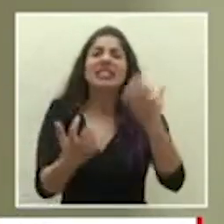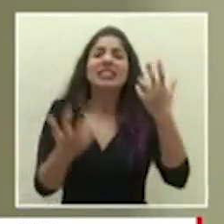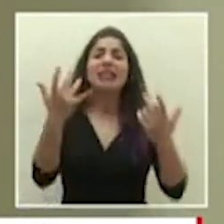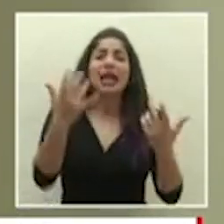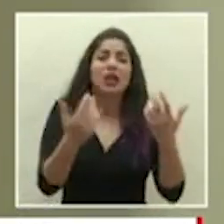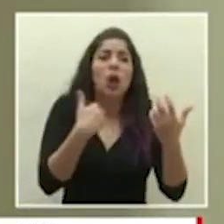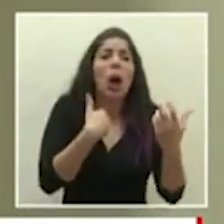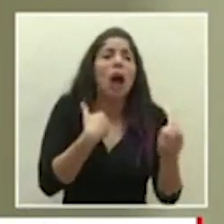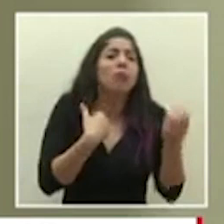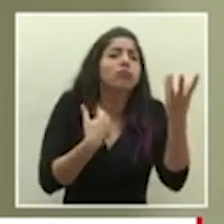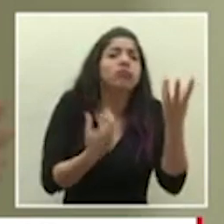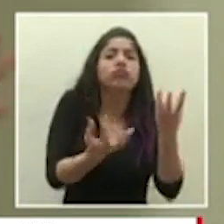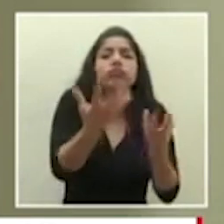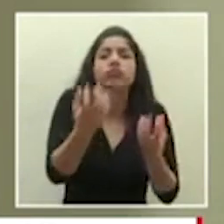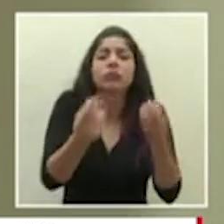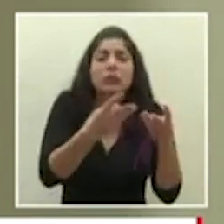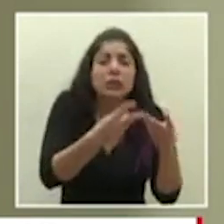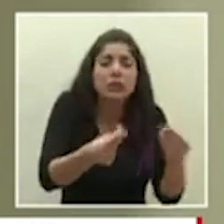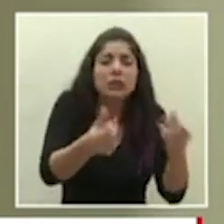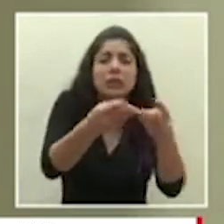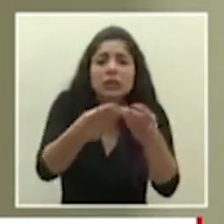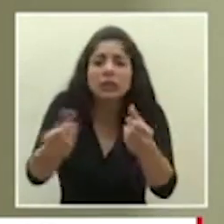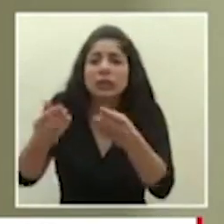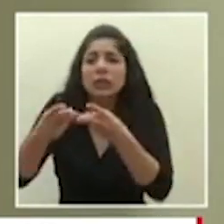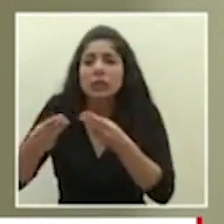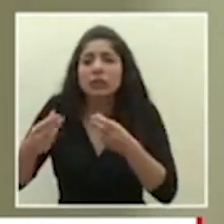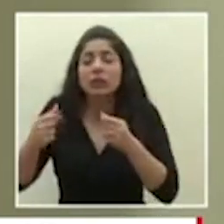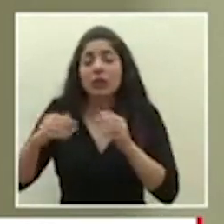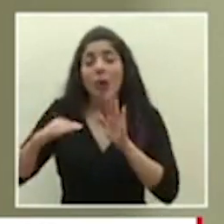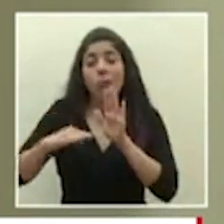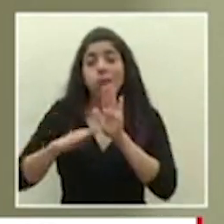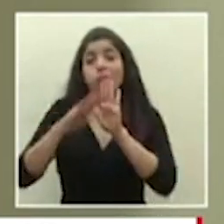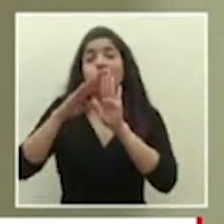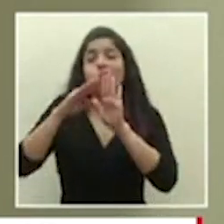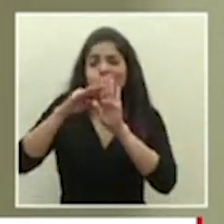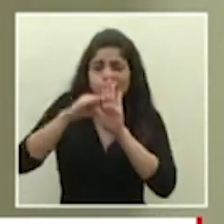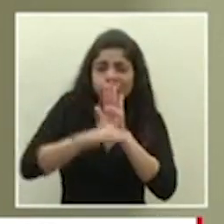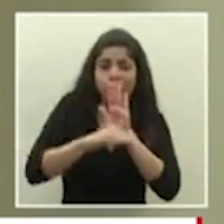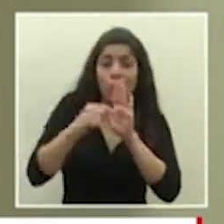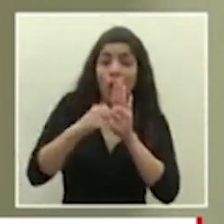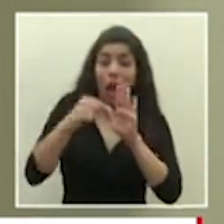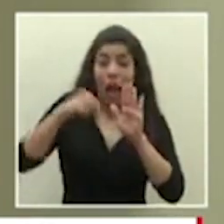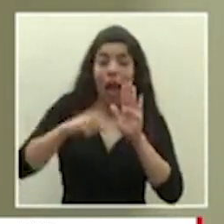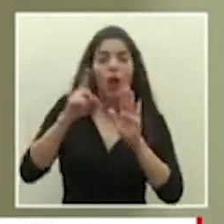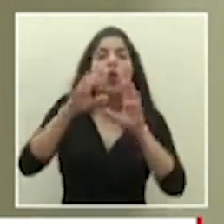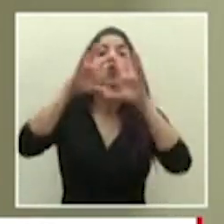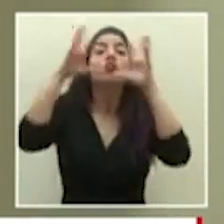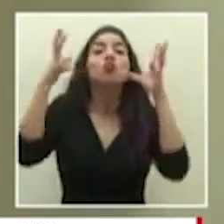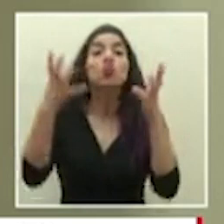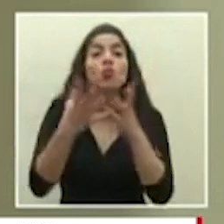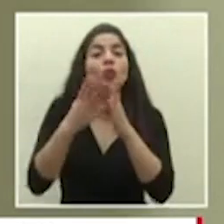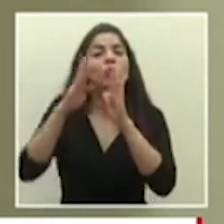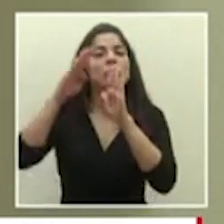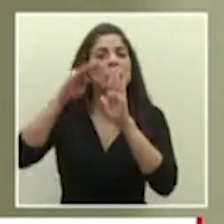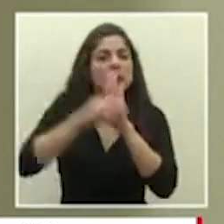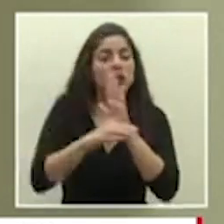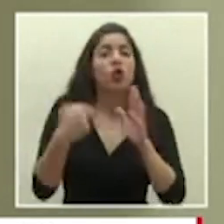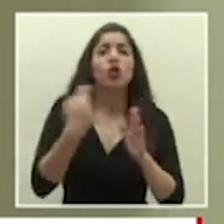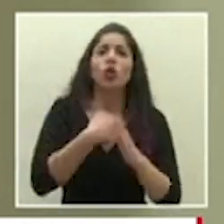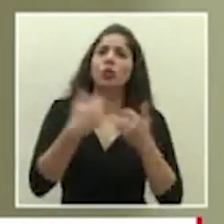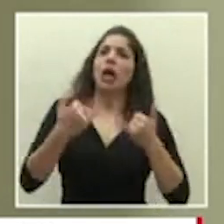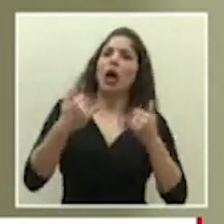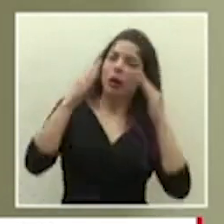hay llamas y eventualmente doblar la curva mundial en este momento nosotros estamos haciendo la tarea